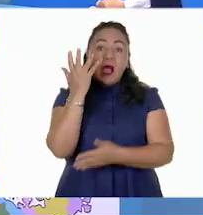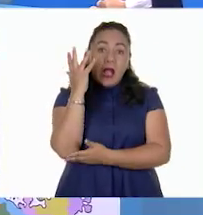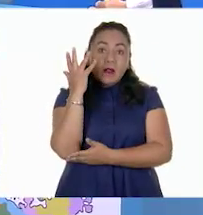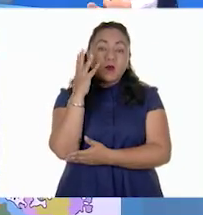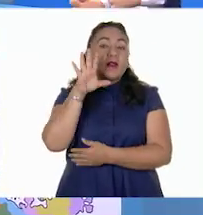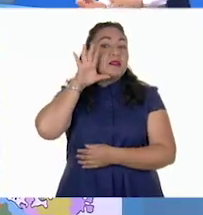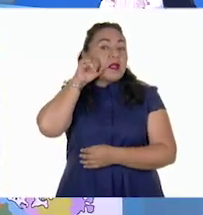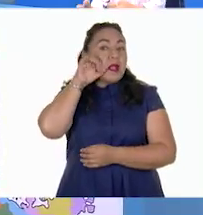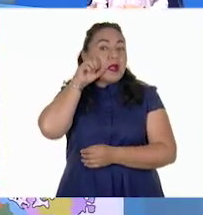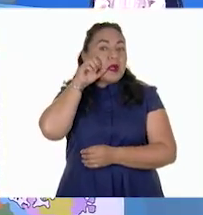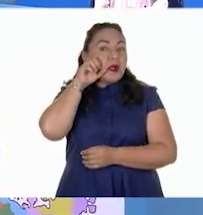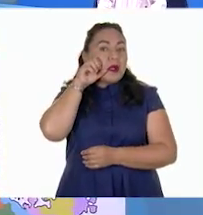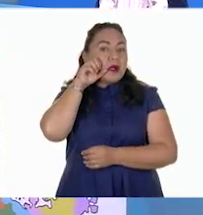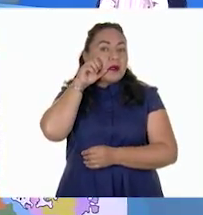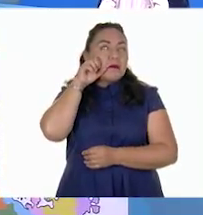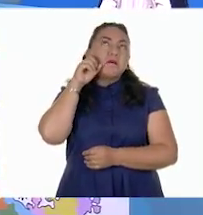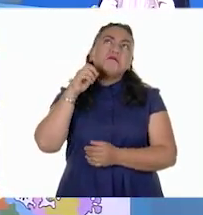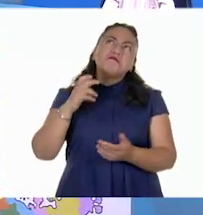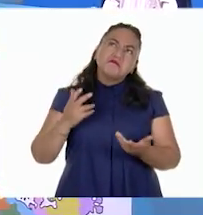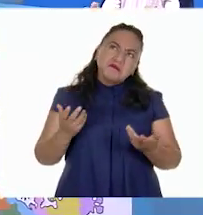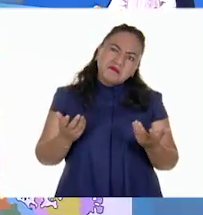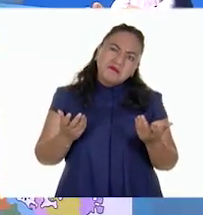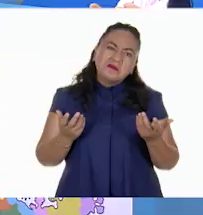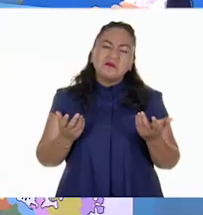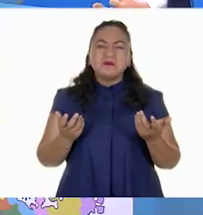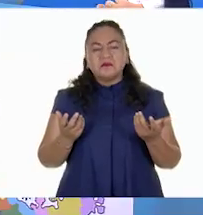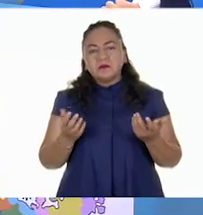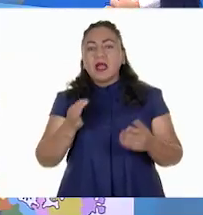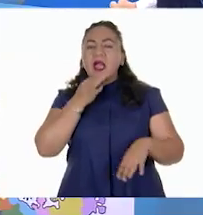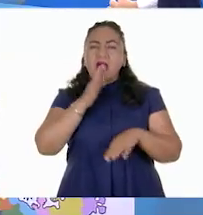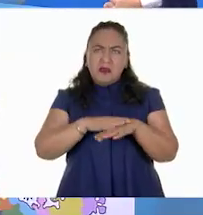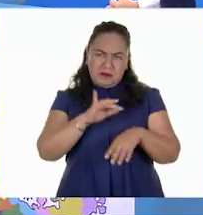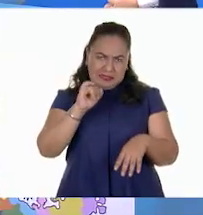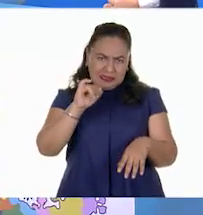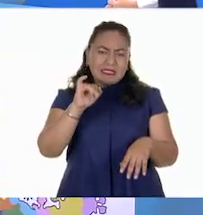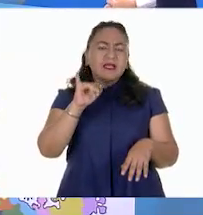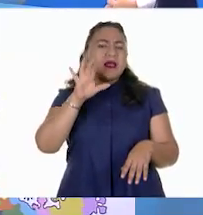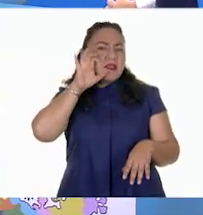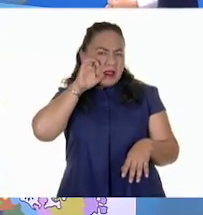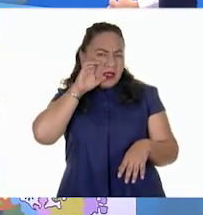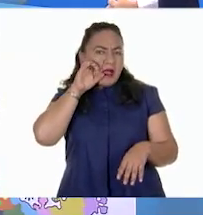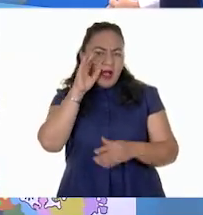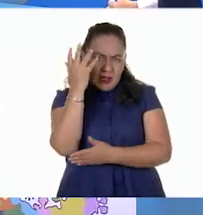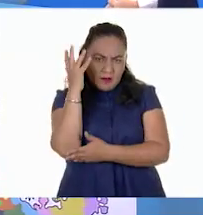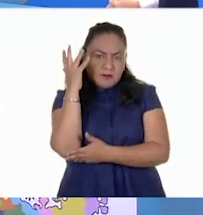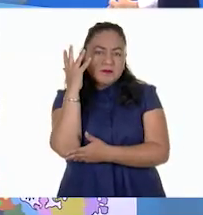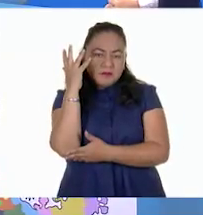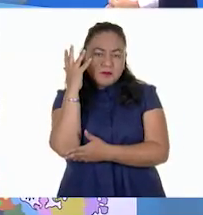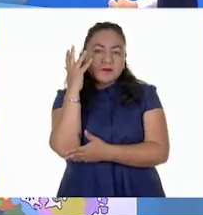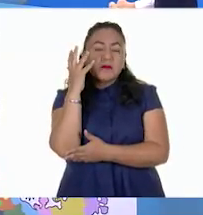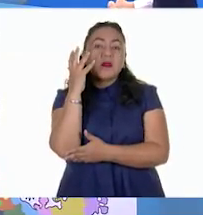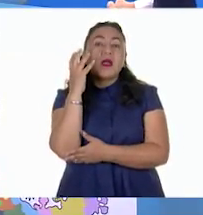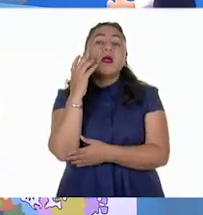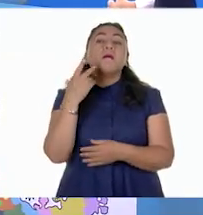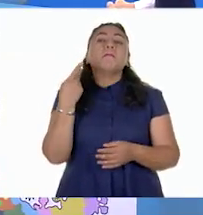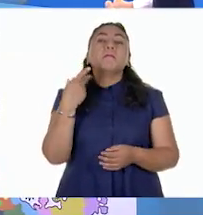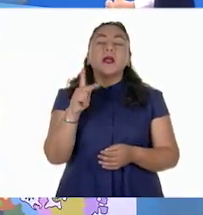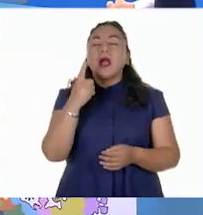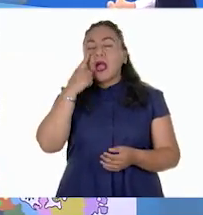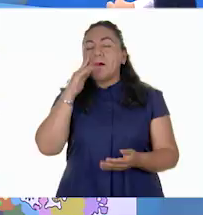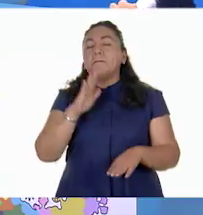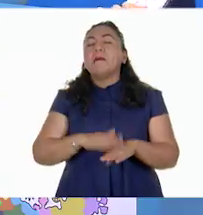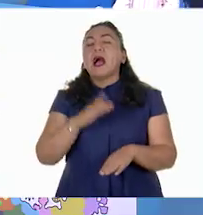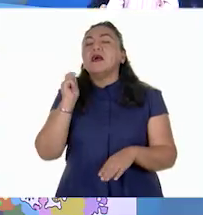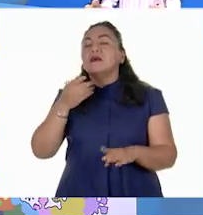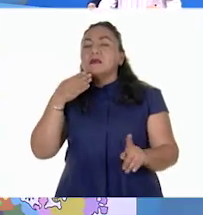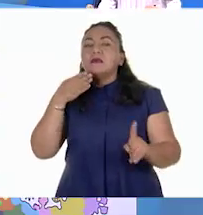de naranja. Bueno, aquí hay que aclarar que sí. Si bien es un árbol, en este caso nos referimos más